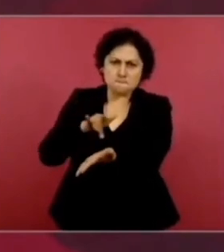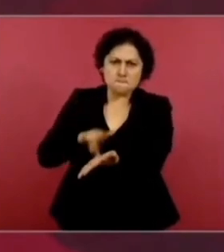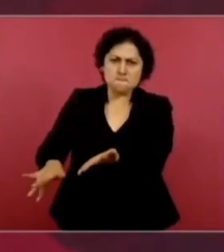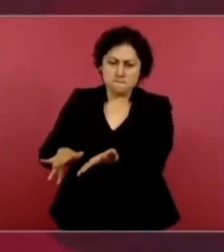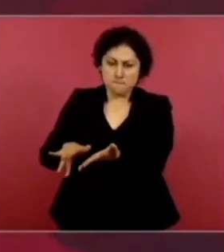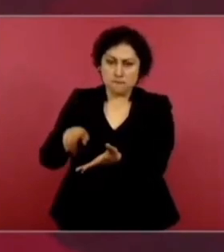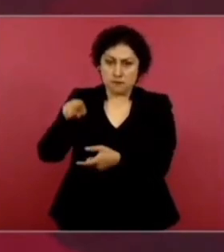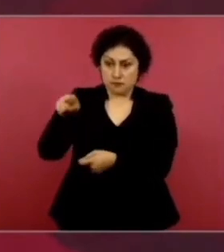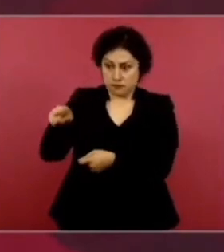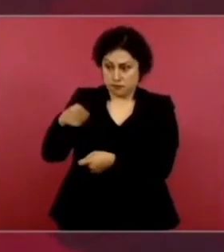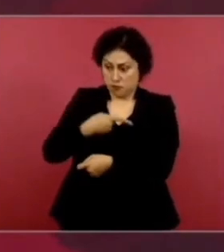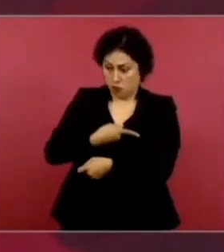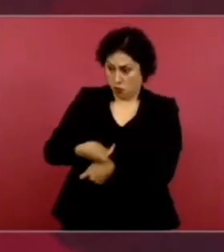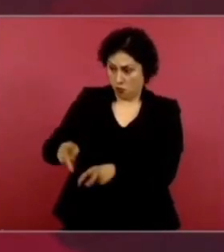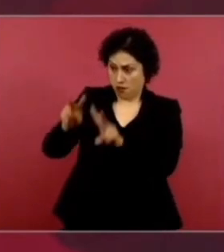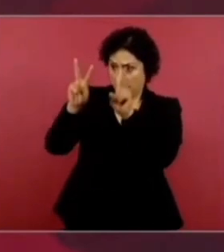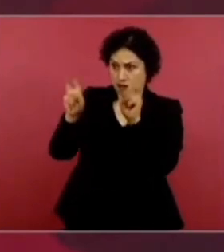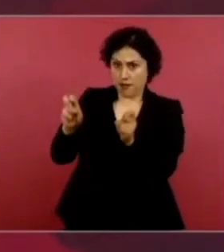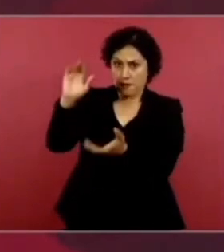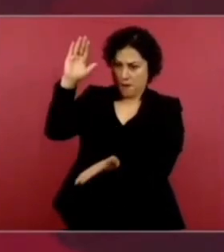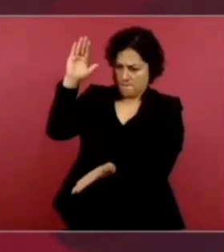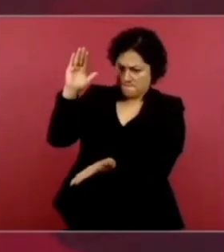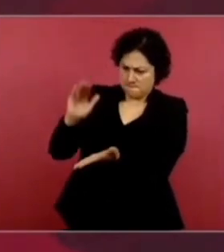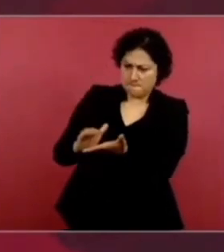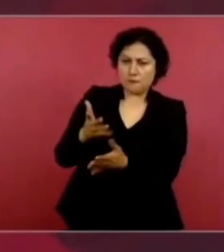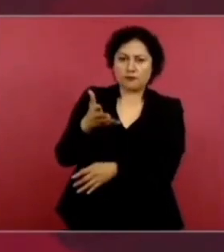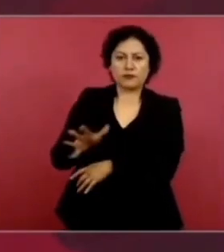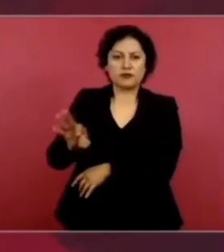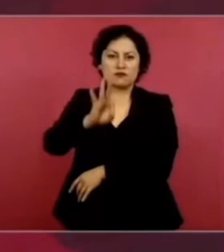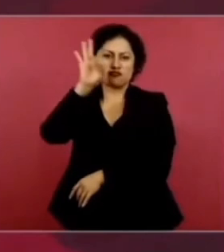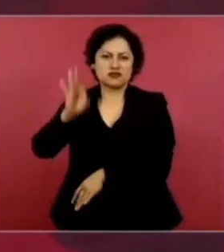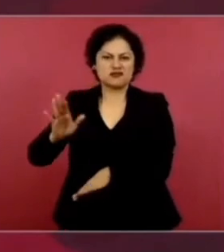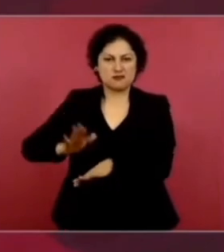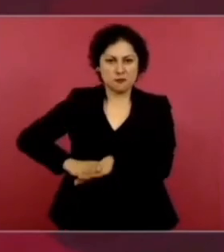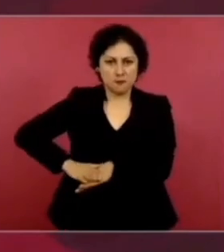por ciento. De reducción de pobreza.